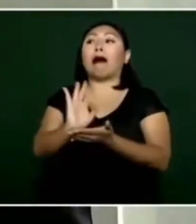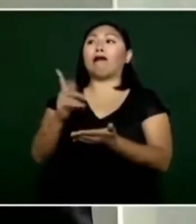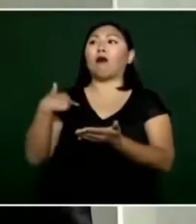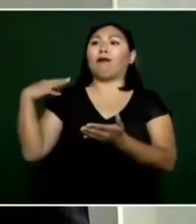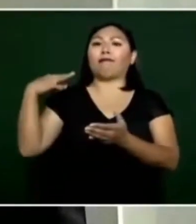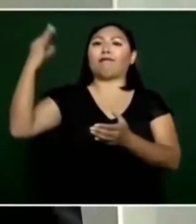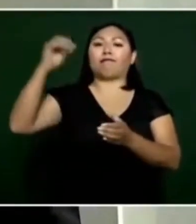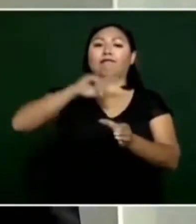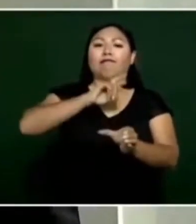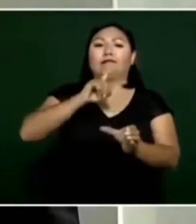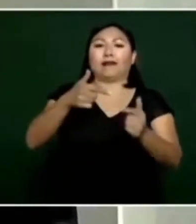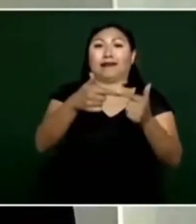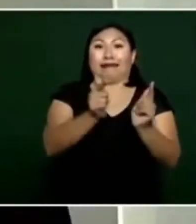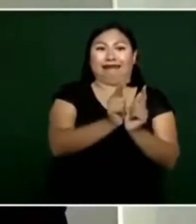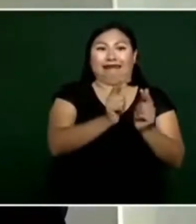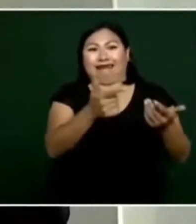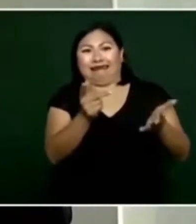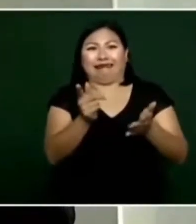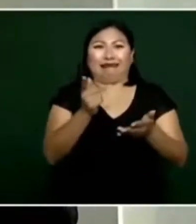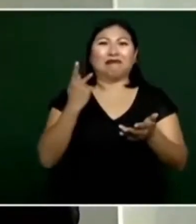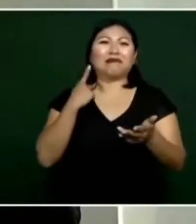abrazan, saludan,